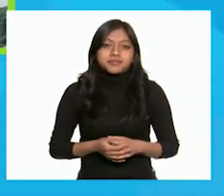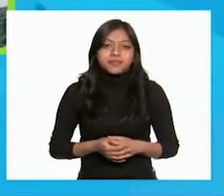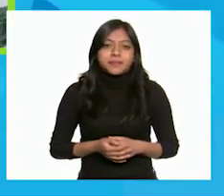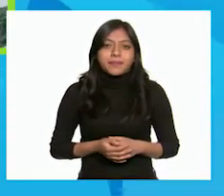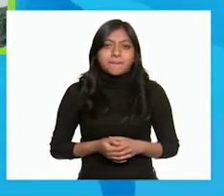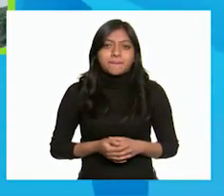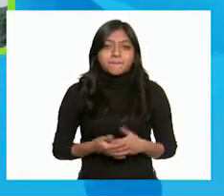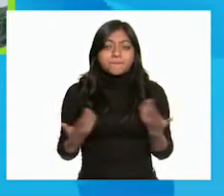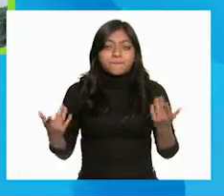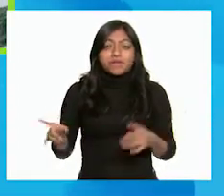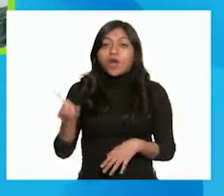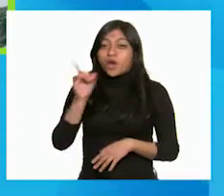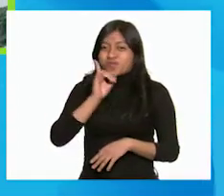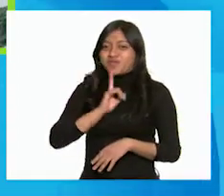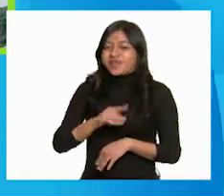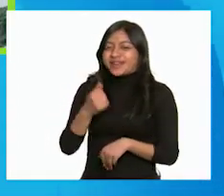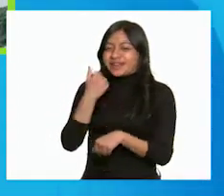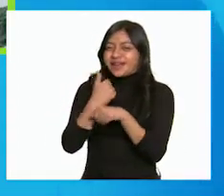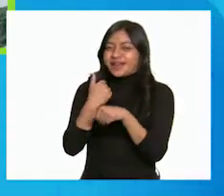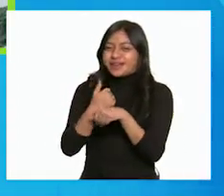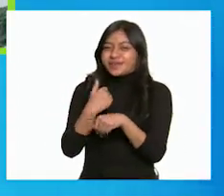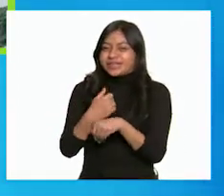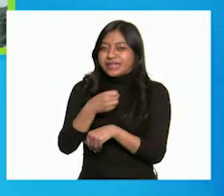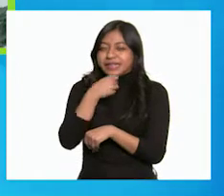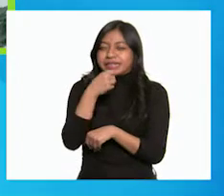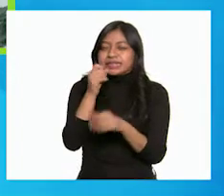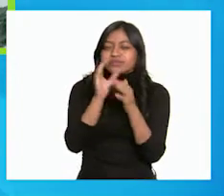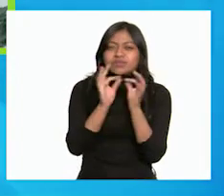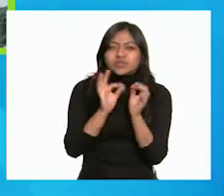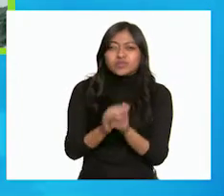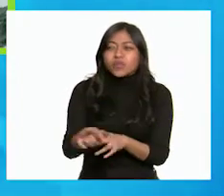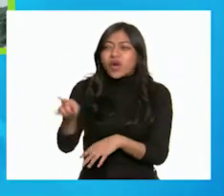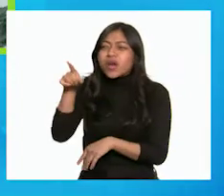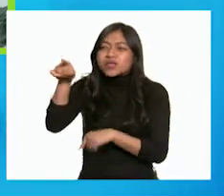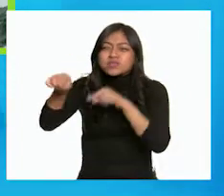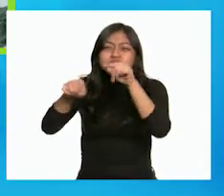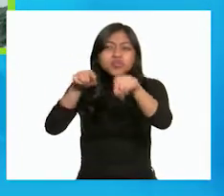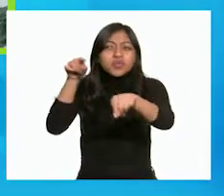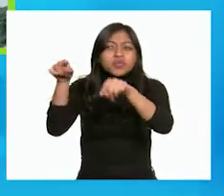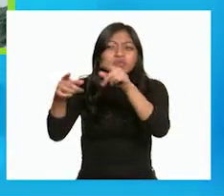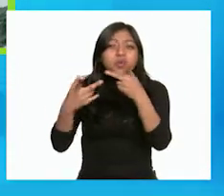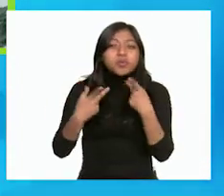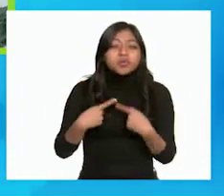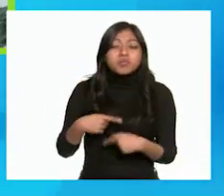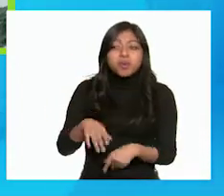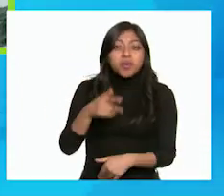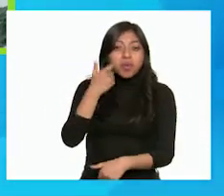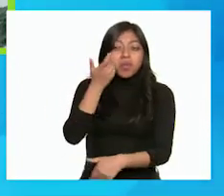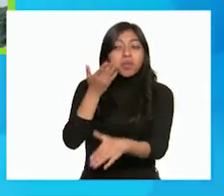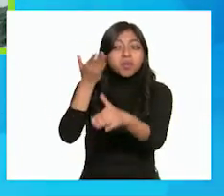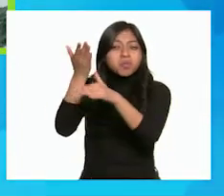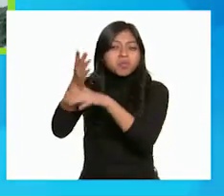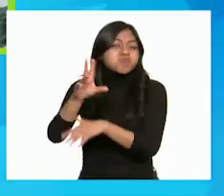Todas esas cosas son puras cosas nuevas que nadie quiere.